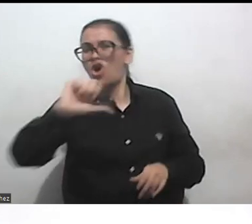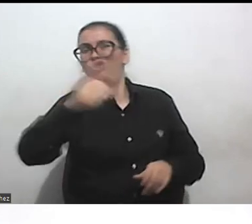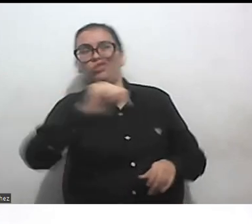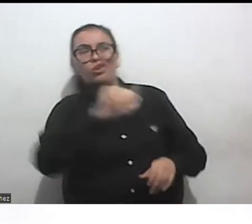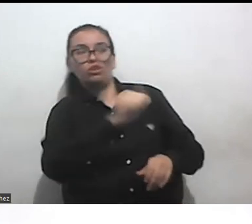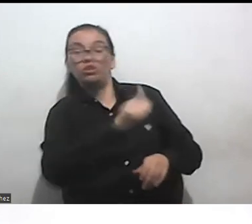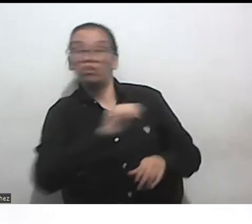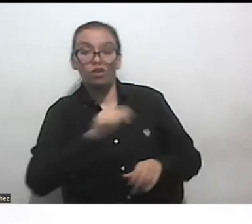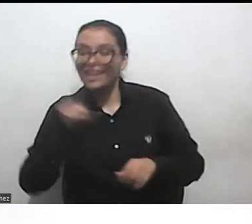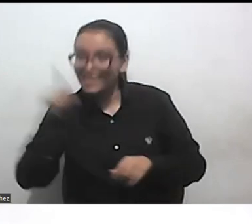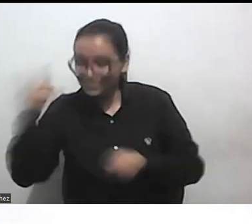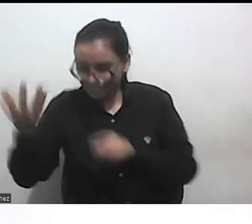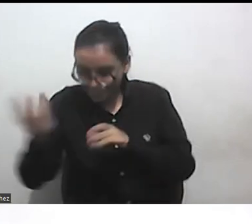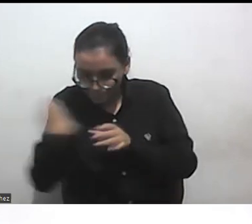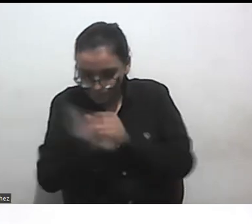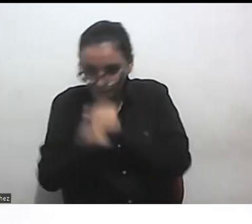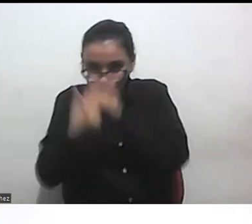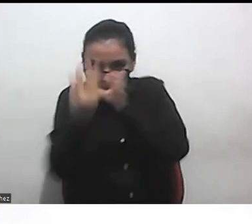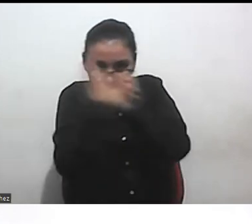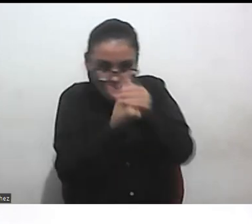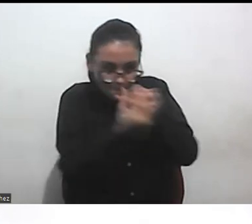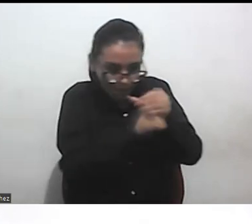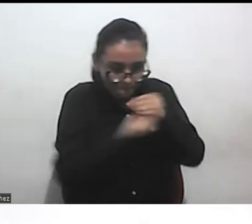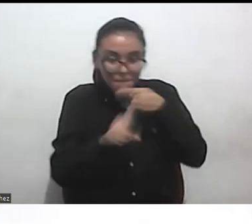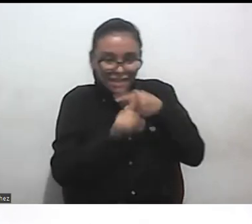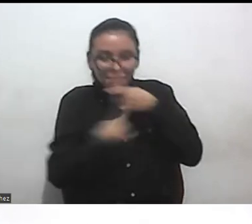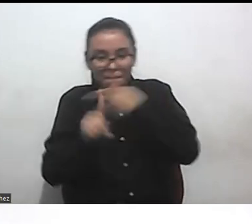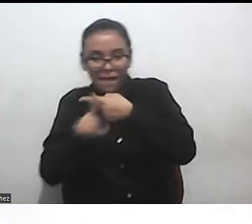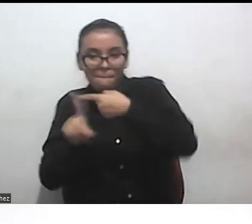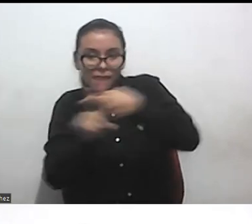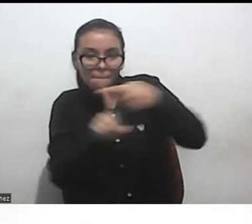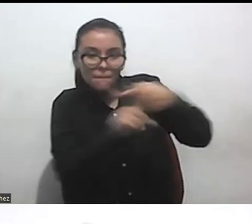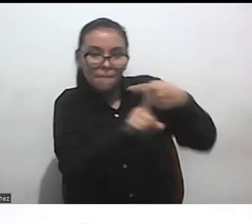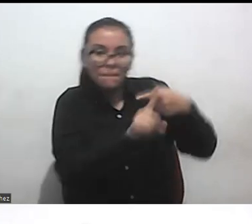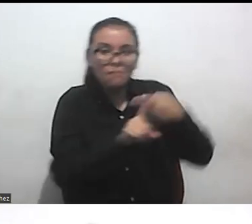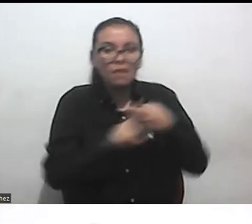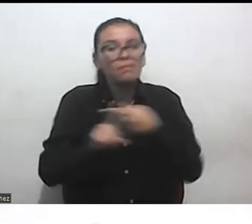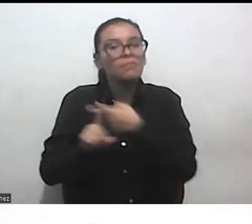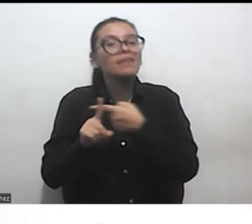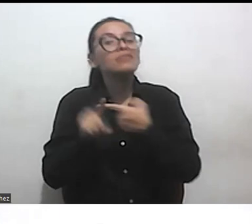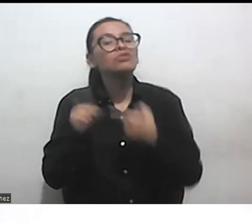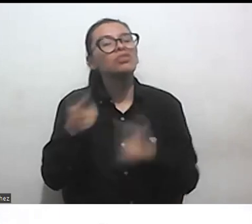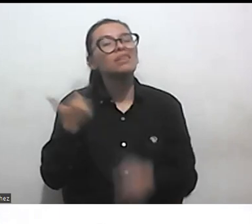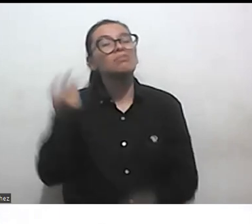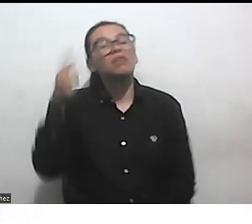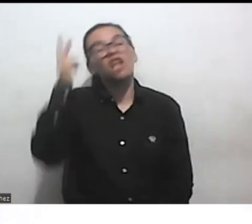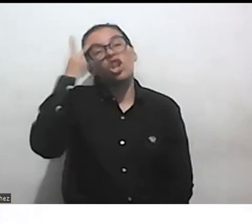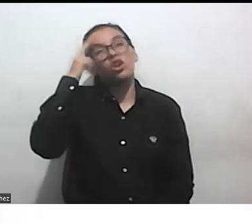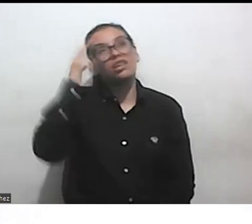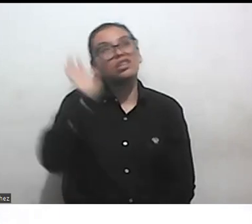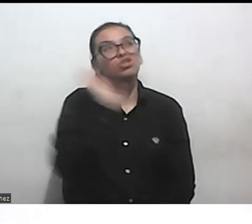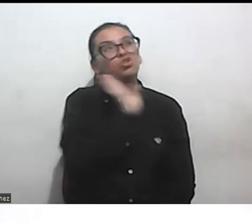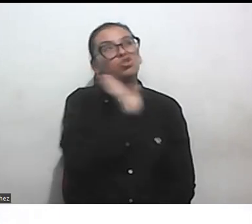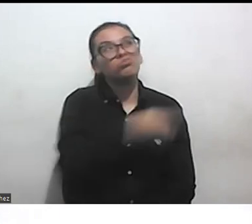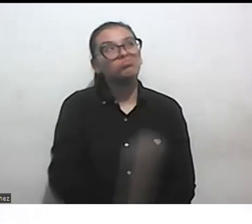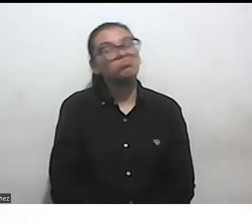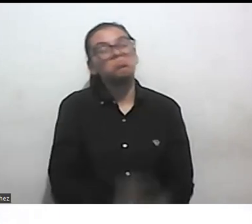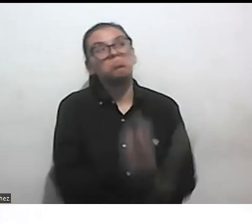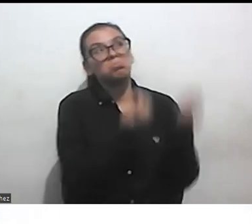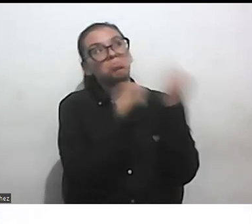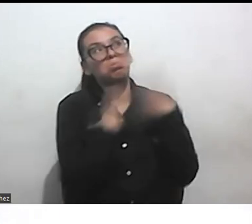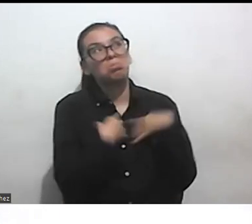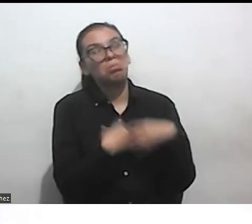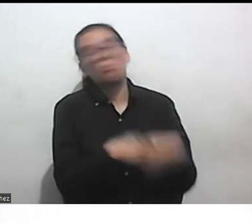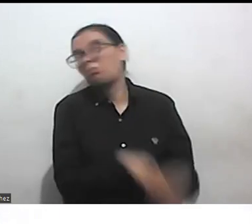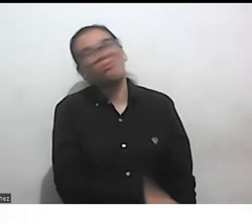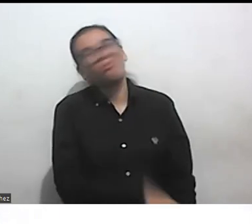entonces para romper esa lógica que más bien nos mantiene en lógicas más bien que no aportan en nada más